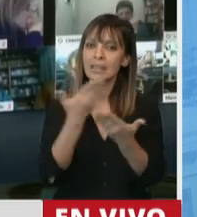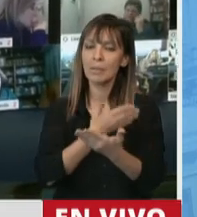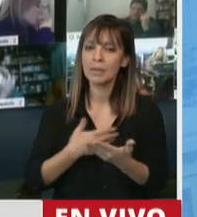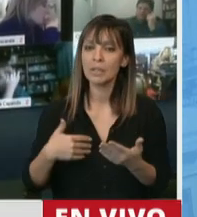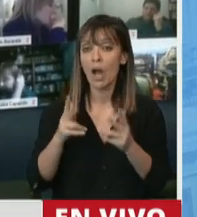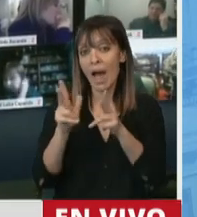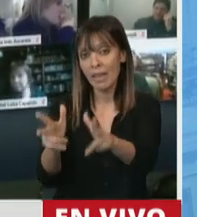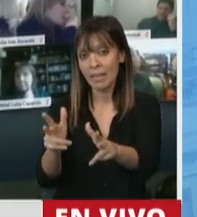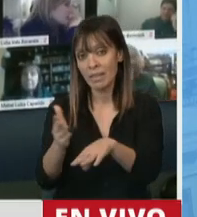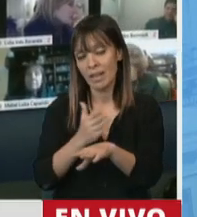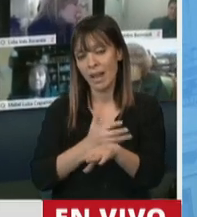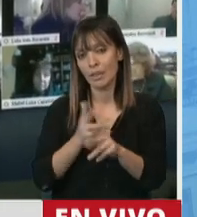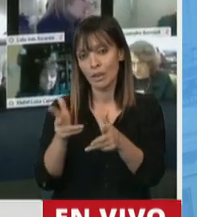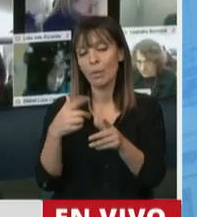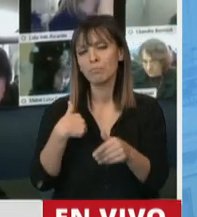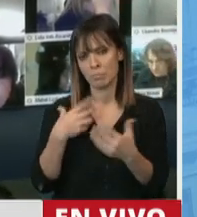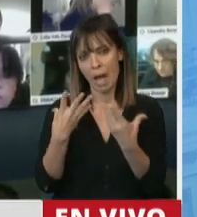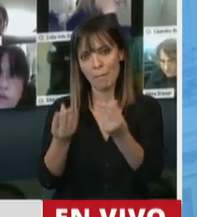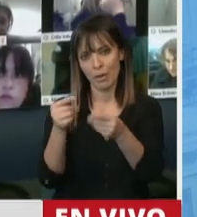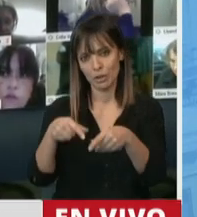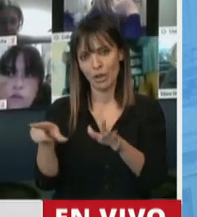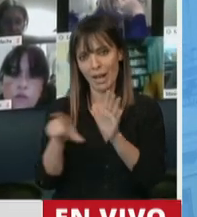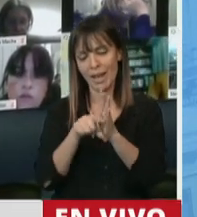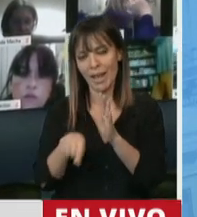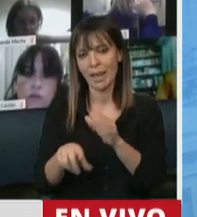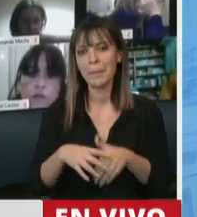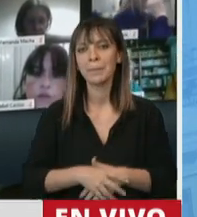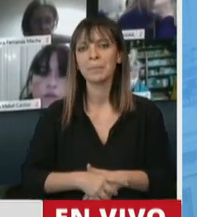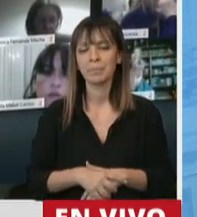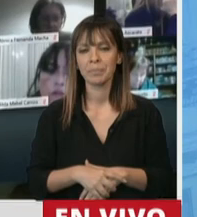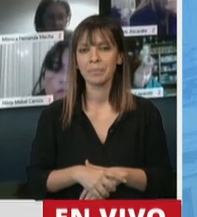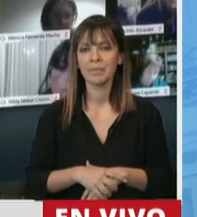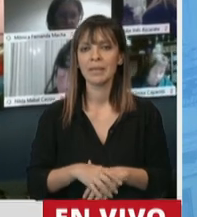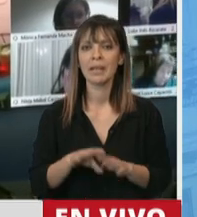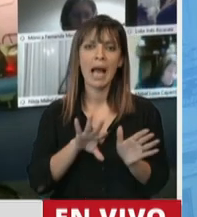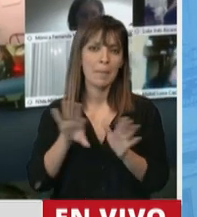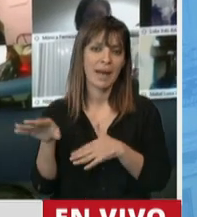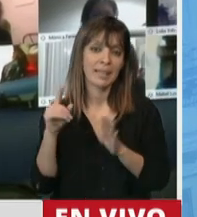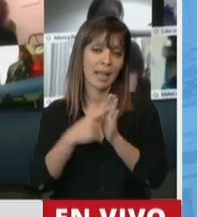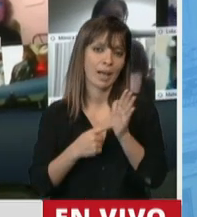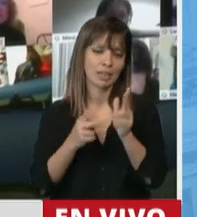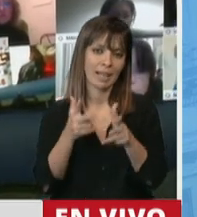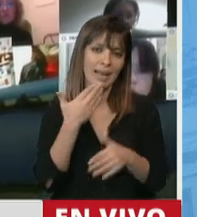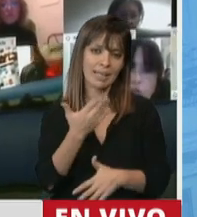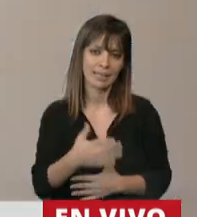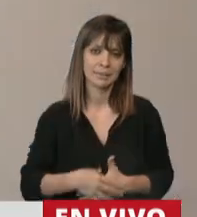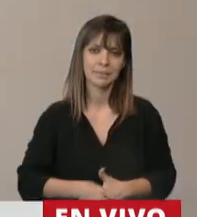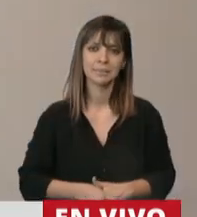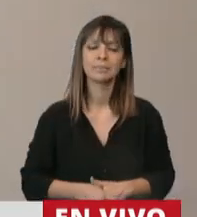y adelantándole, por supuesto, nuestro acompañamiento a esta ley más allá de estas consideraciones. Gracias.